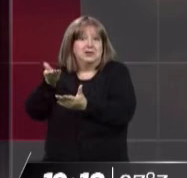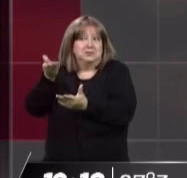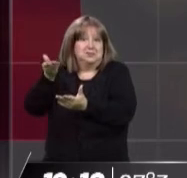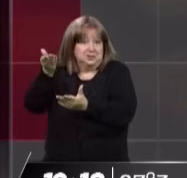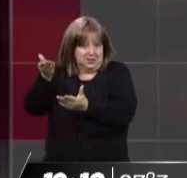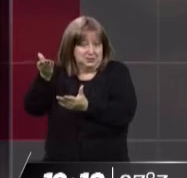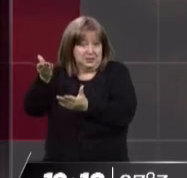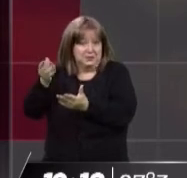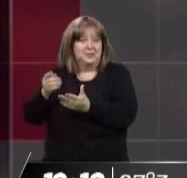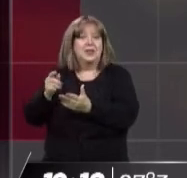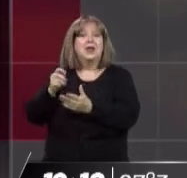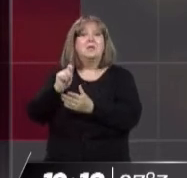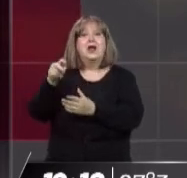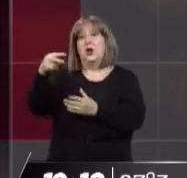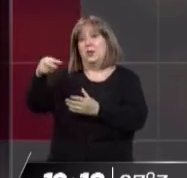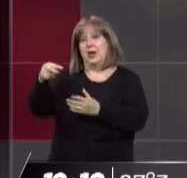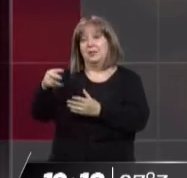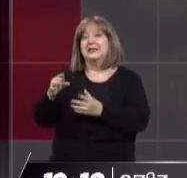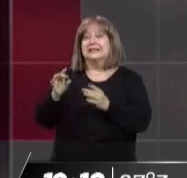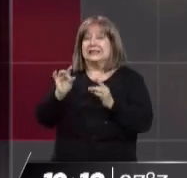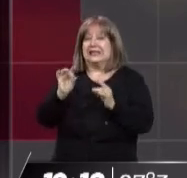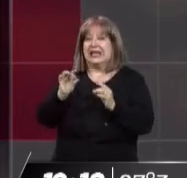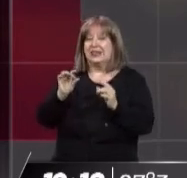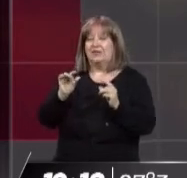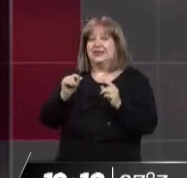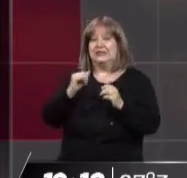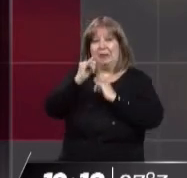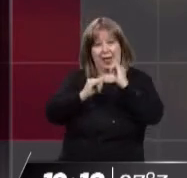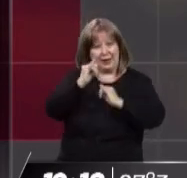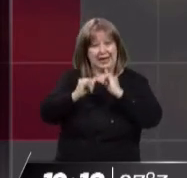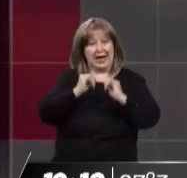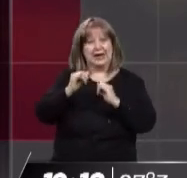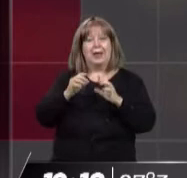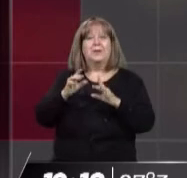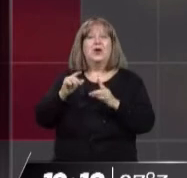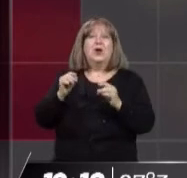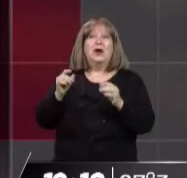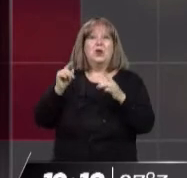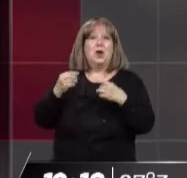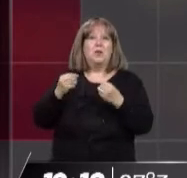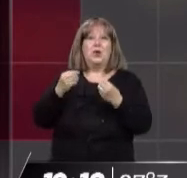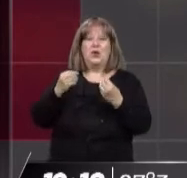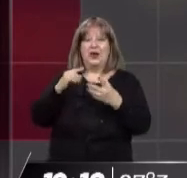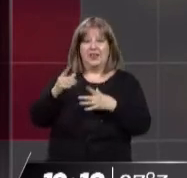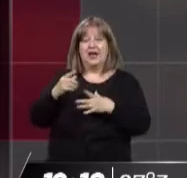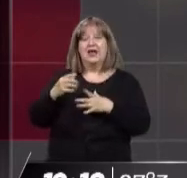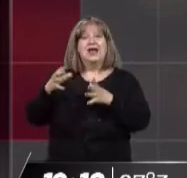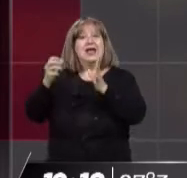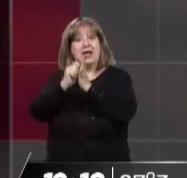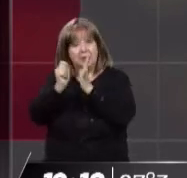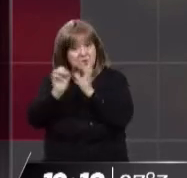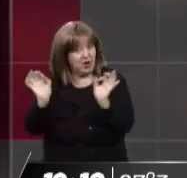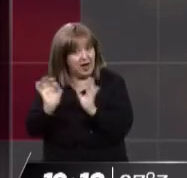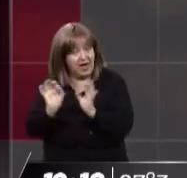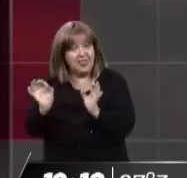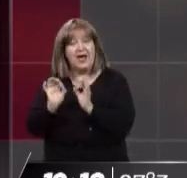impacto en la factura que van a pagar en noviembre. Es complicado, es enredado, pero para más o menos dar una idea, esta es la cuestión. Los que no se inscribieron